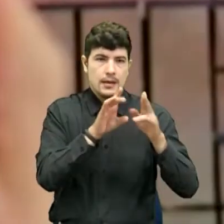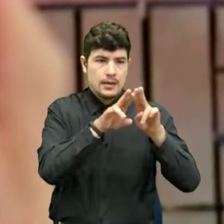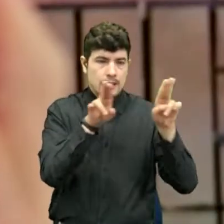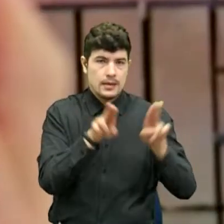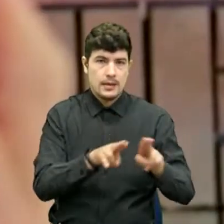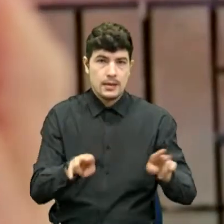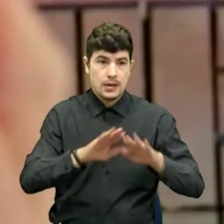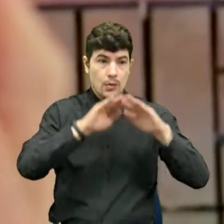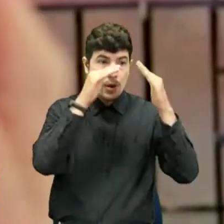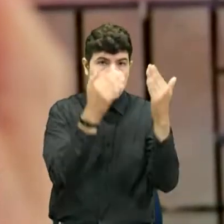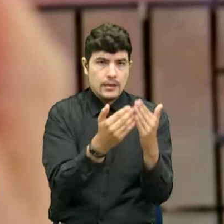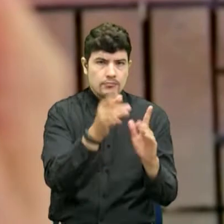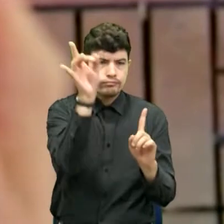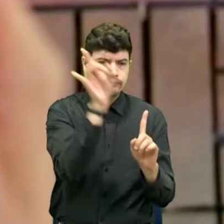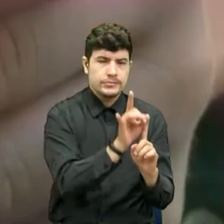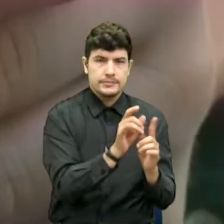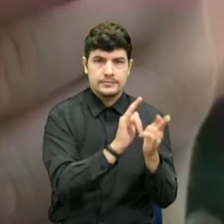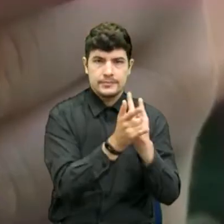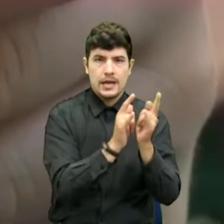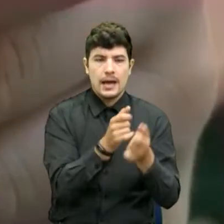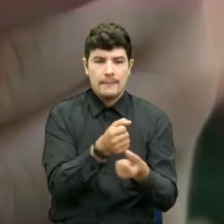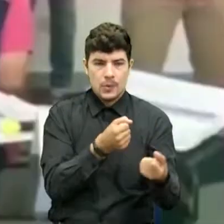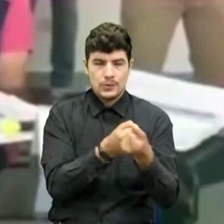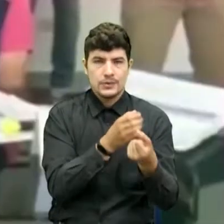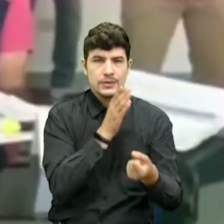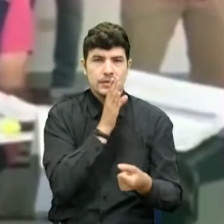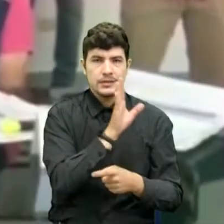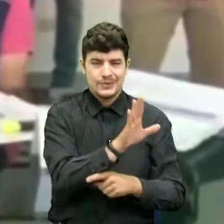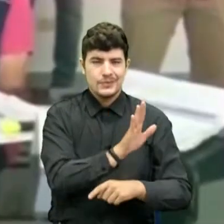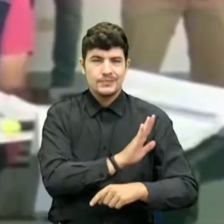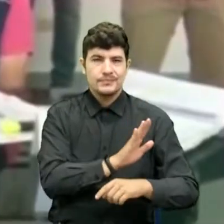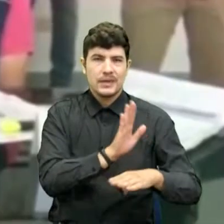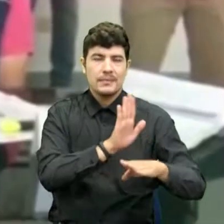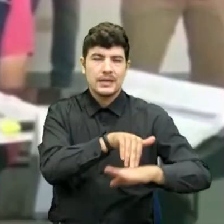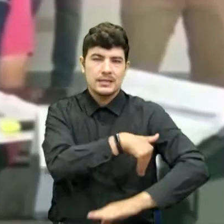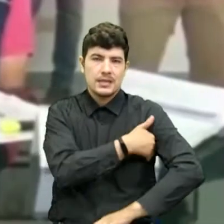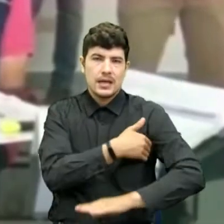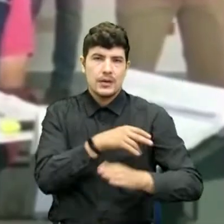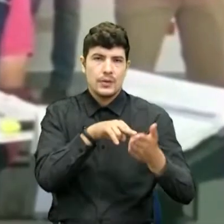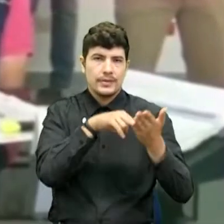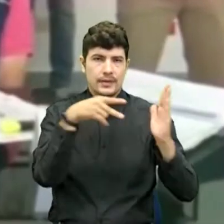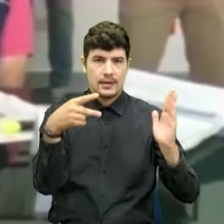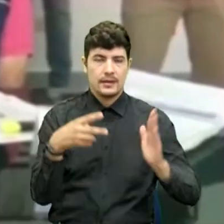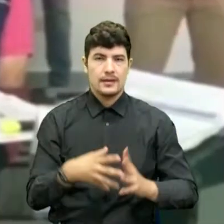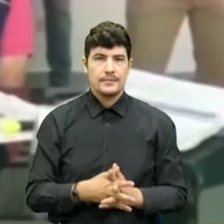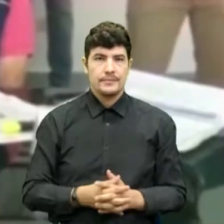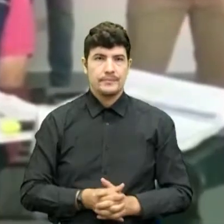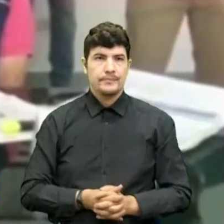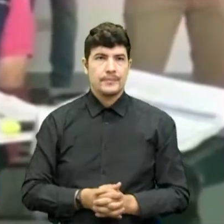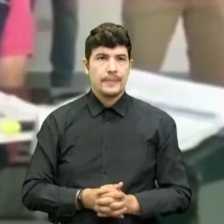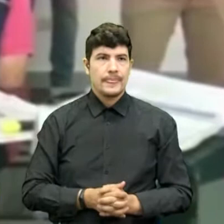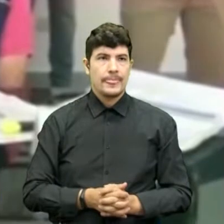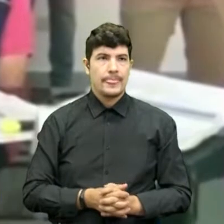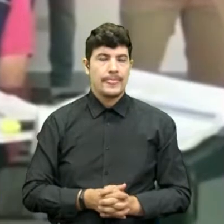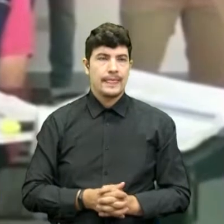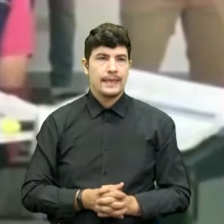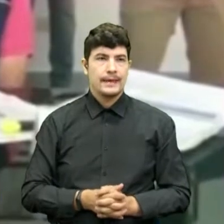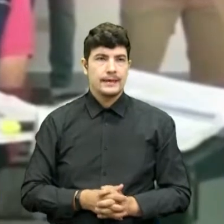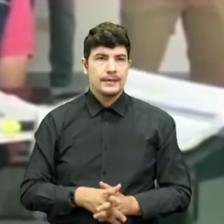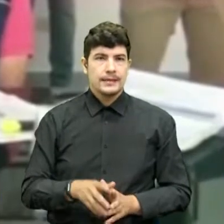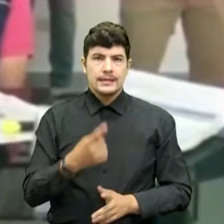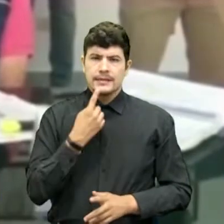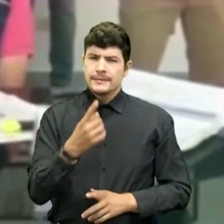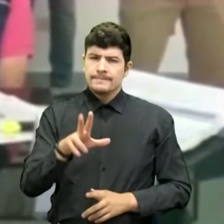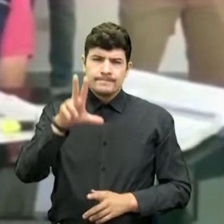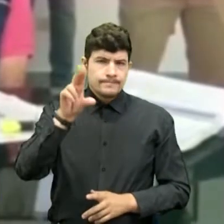van a estar apoyadas desde el Ministerio de las TIG. Se define un no a la alternancia educativa en